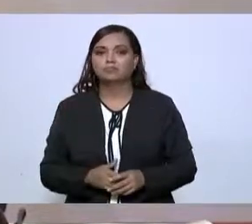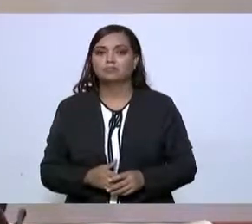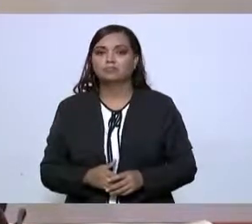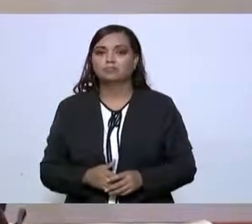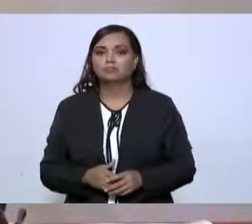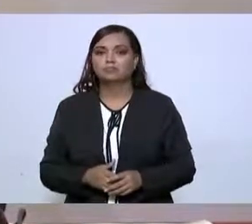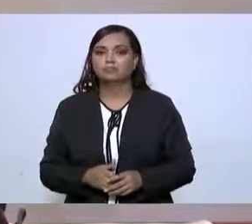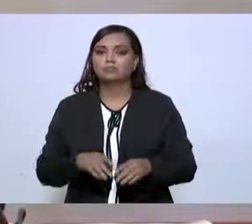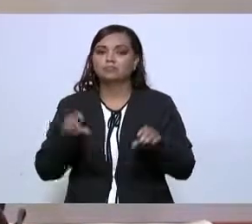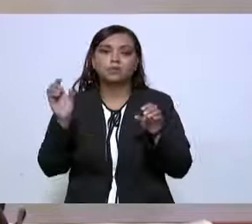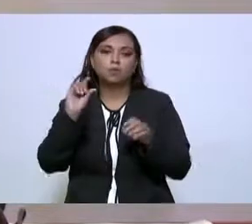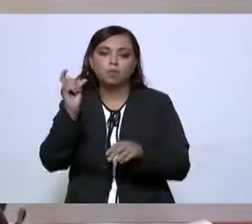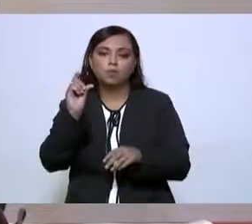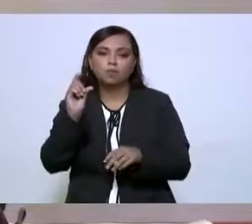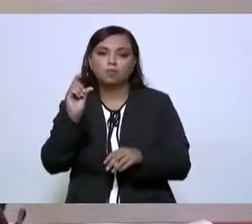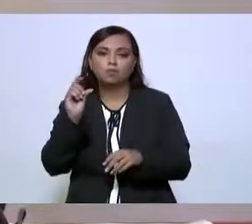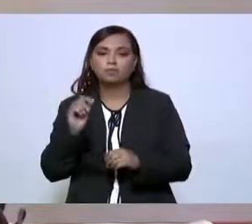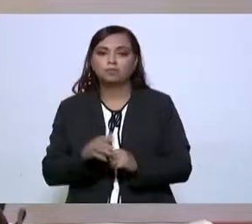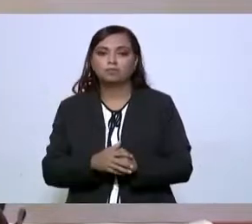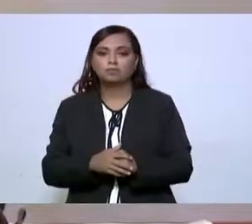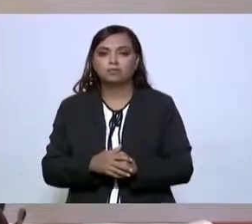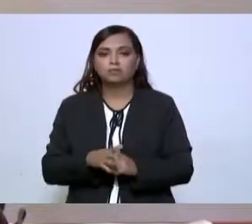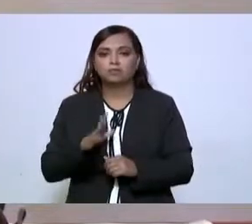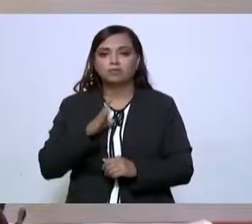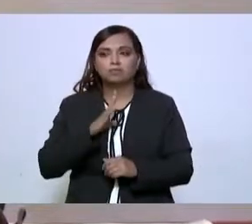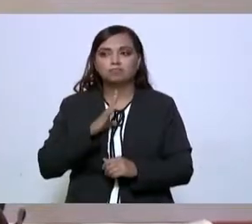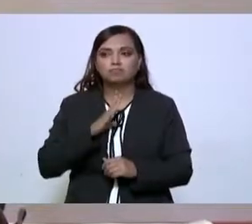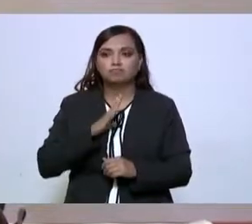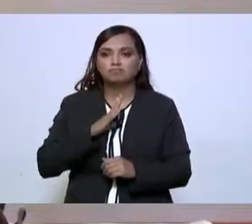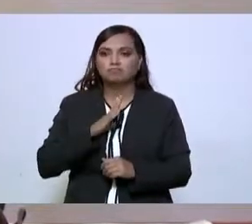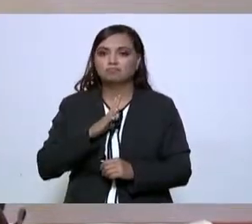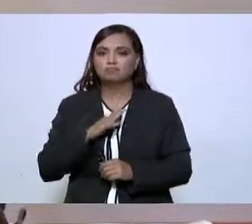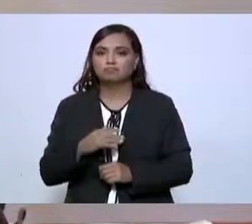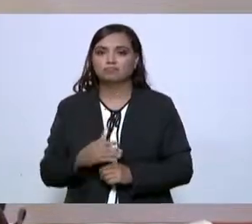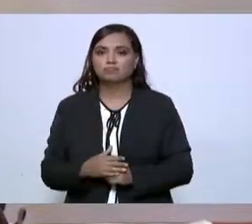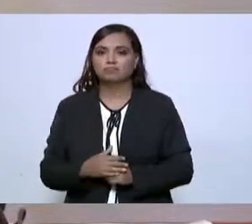en situaciones de